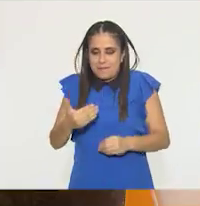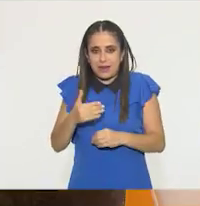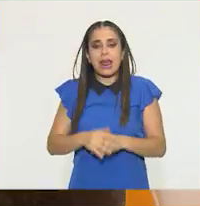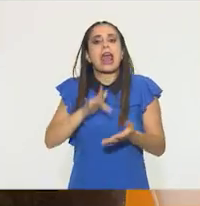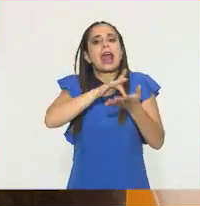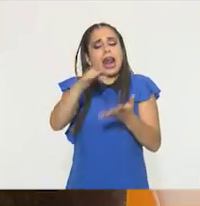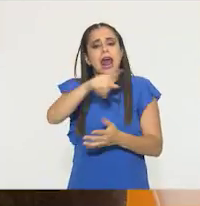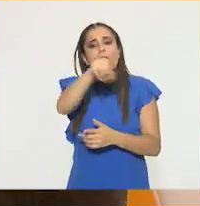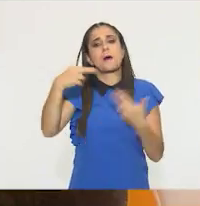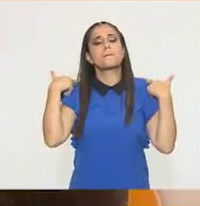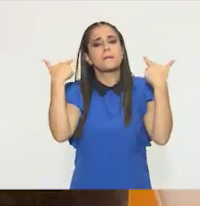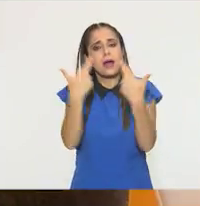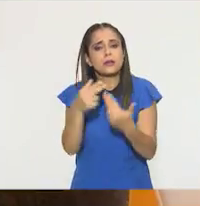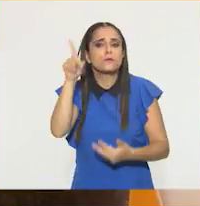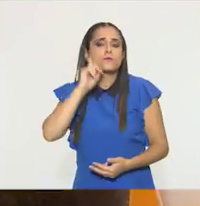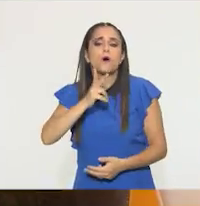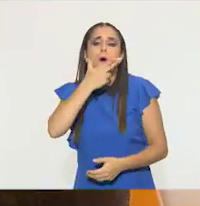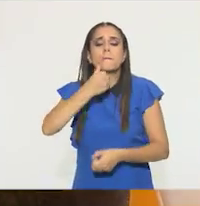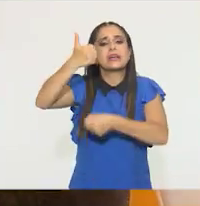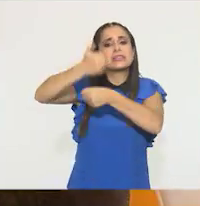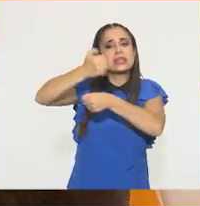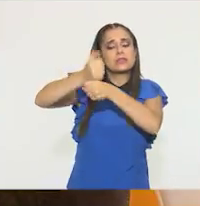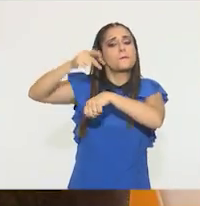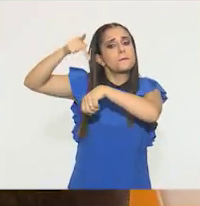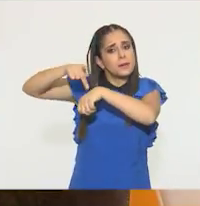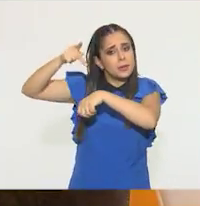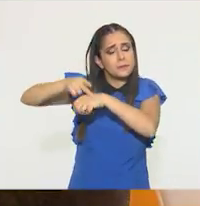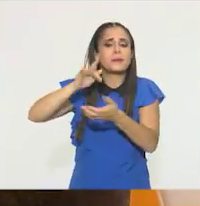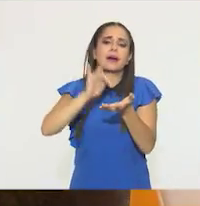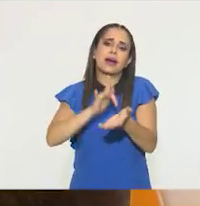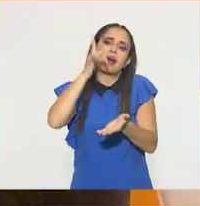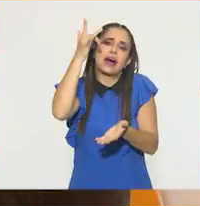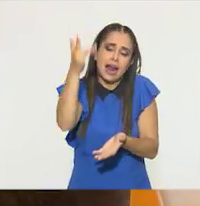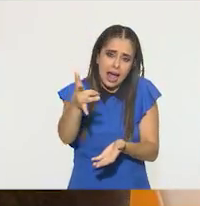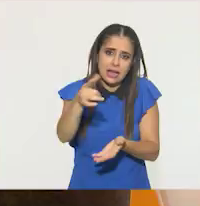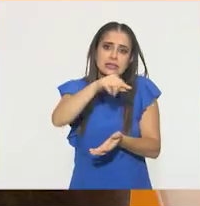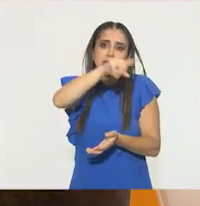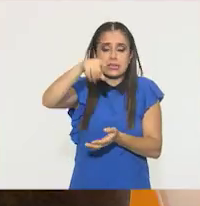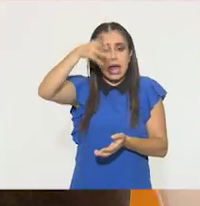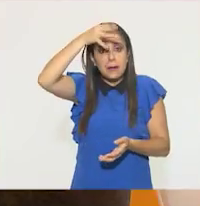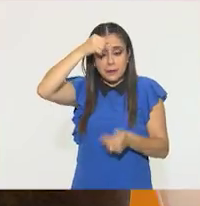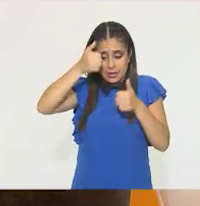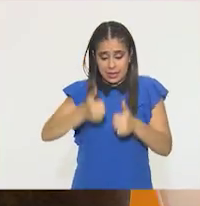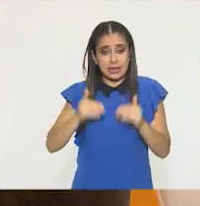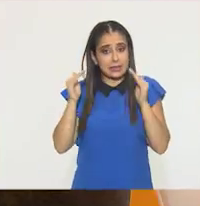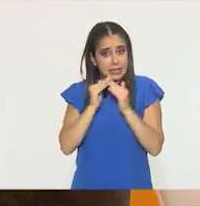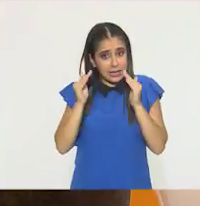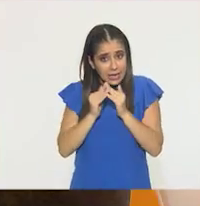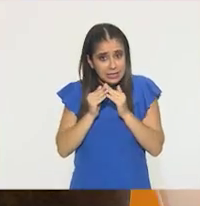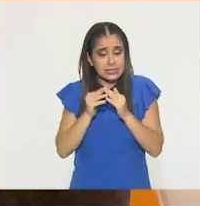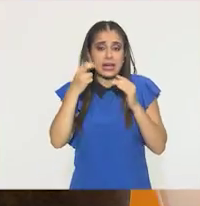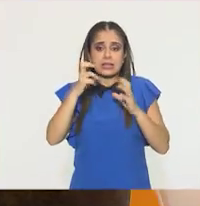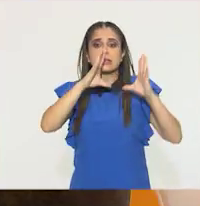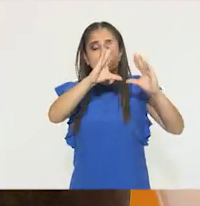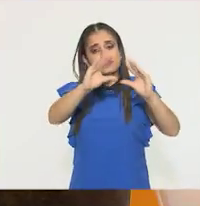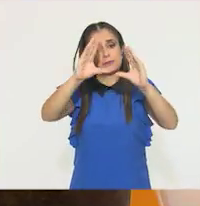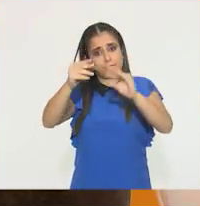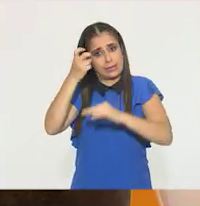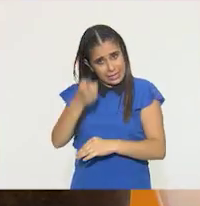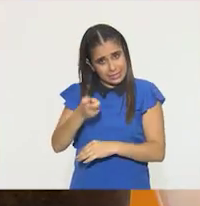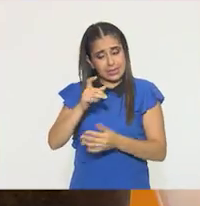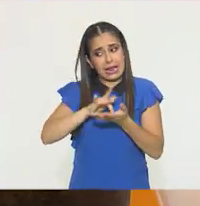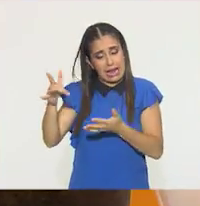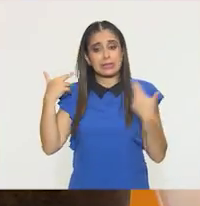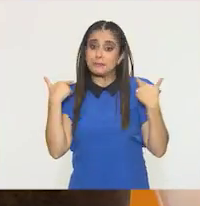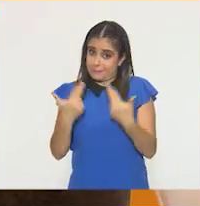nuestras maestras y maestros de sexto grado por guiarnos durante estos programas de Aprende en Casa 2. Yo soy María y nos vemos